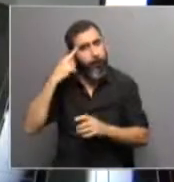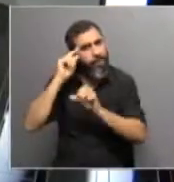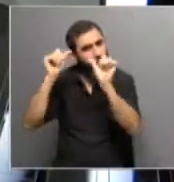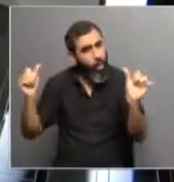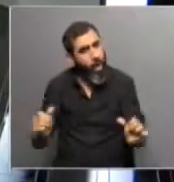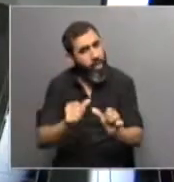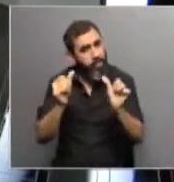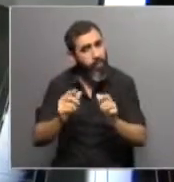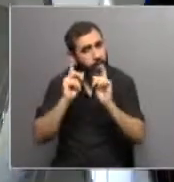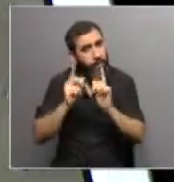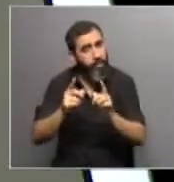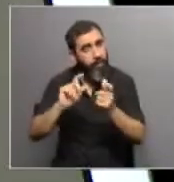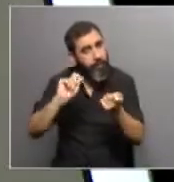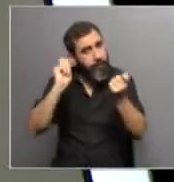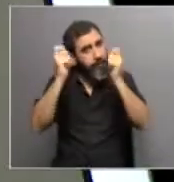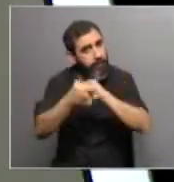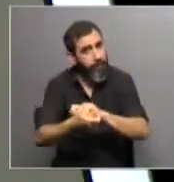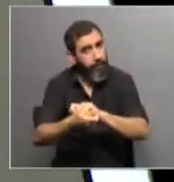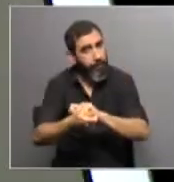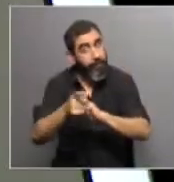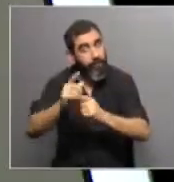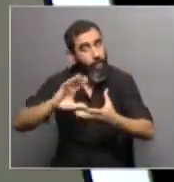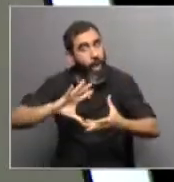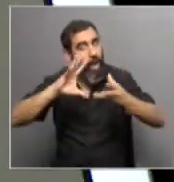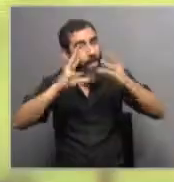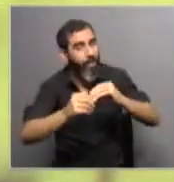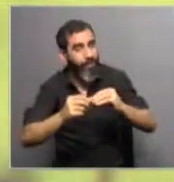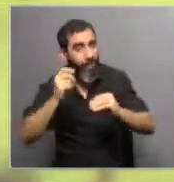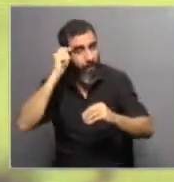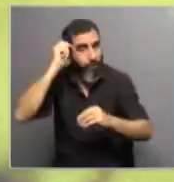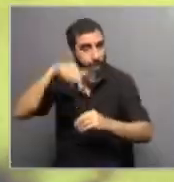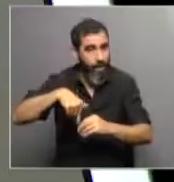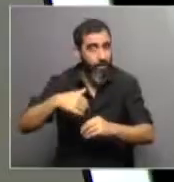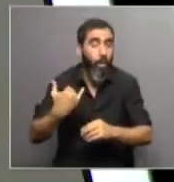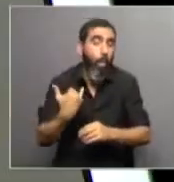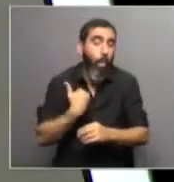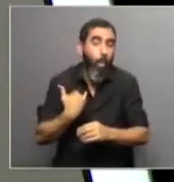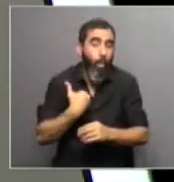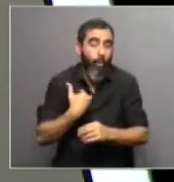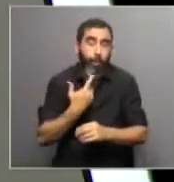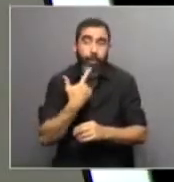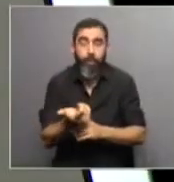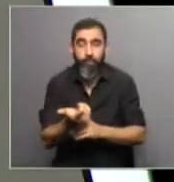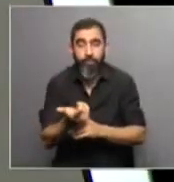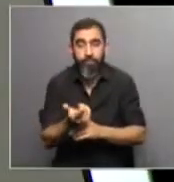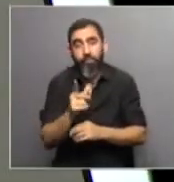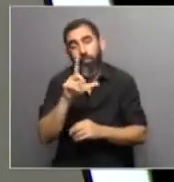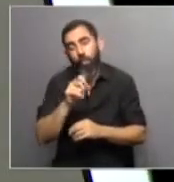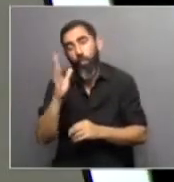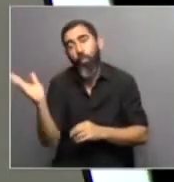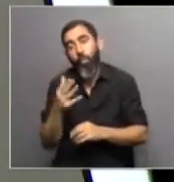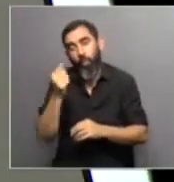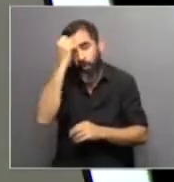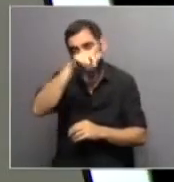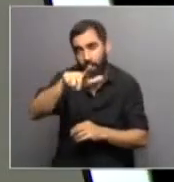deberían reformularse y ahí están los planes de adaptación de lo que vos hablabas, de cómo sectores como, bueno, ni hablar que la producción